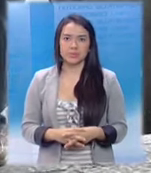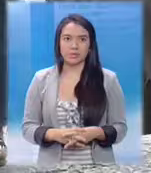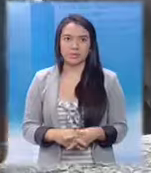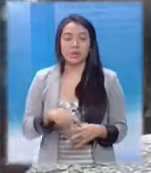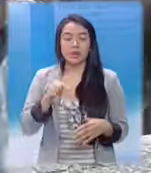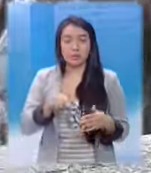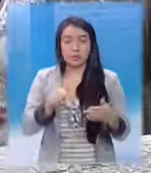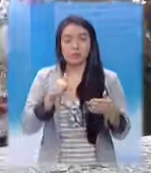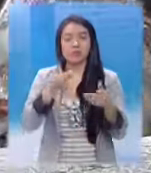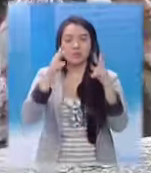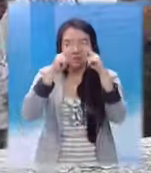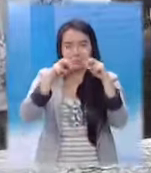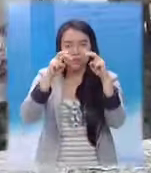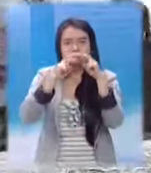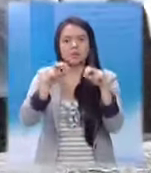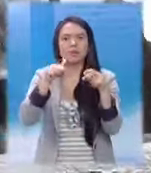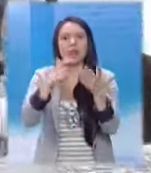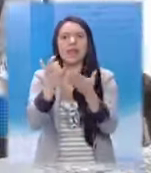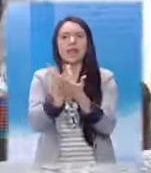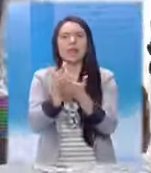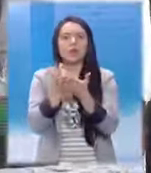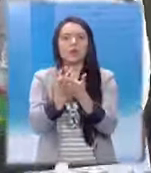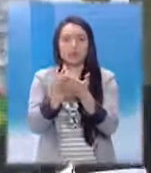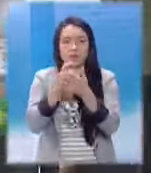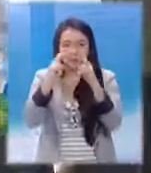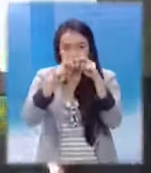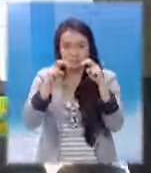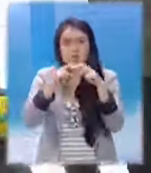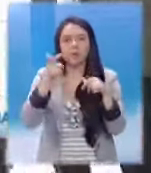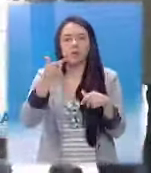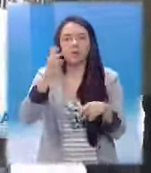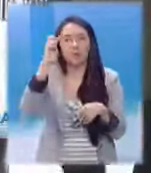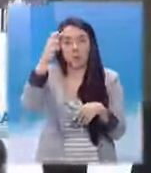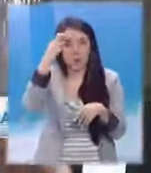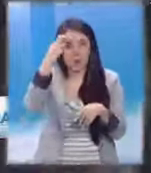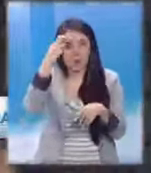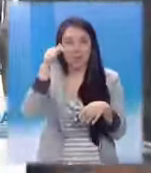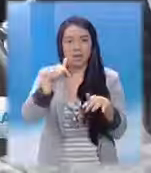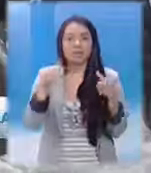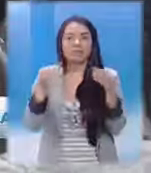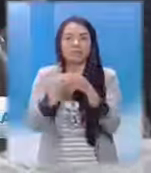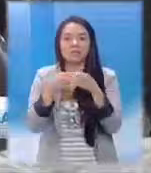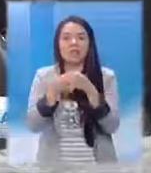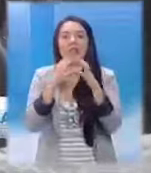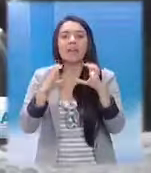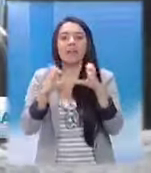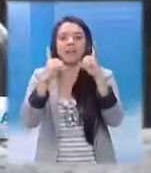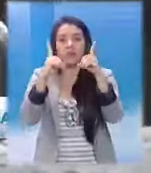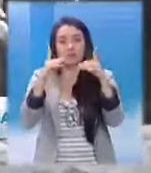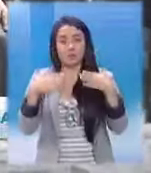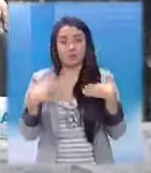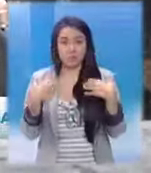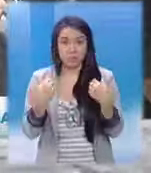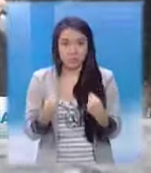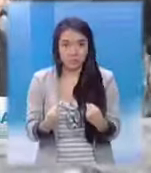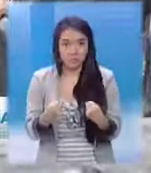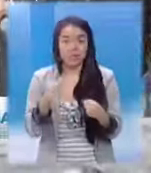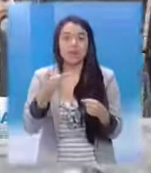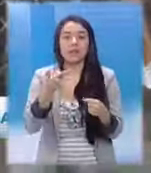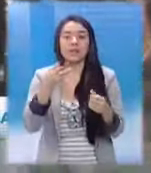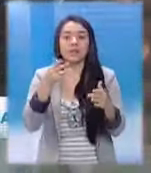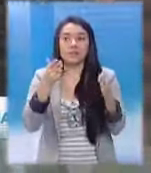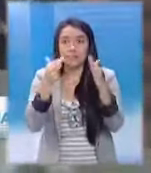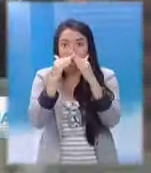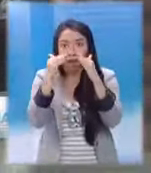Iniciaron con los análisis económicos, luego con política pública en el área social, educación, salud, vivienda y pobreza.